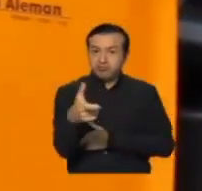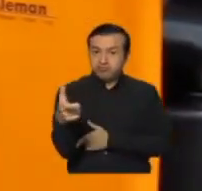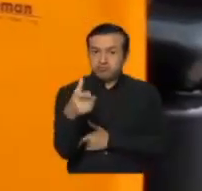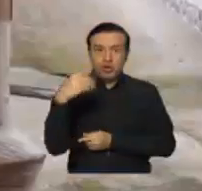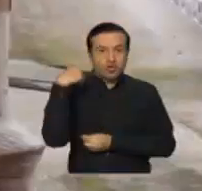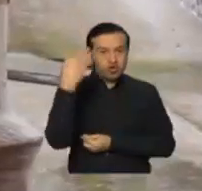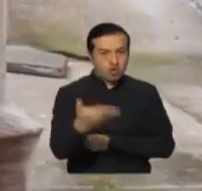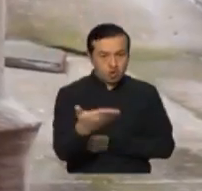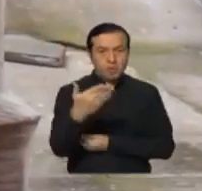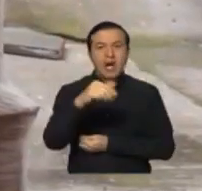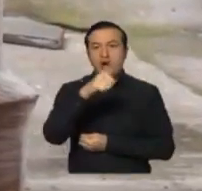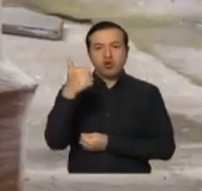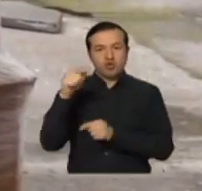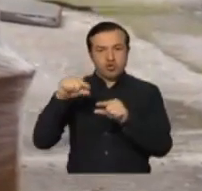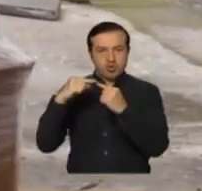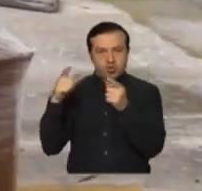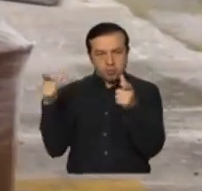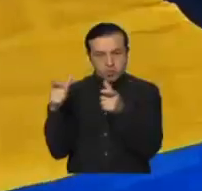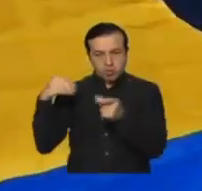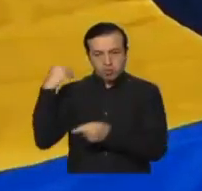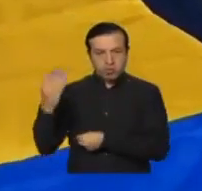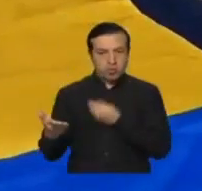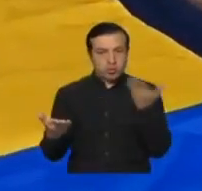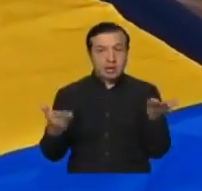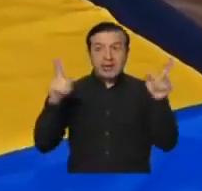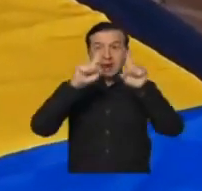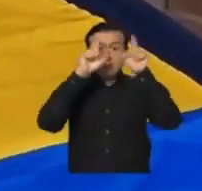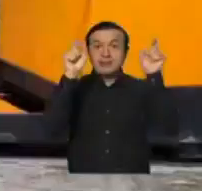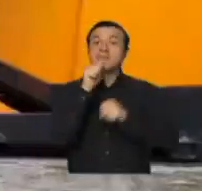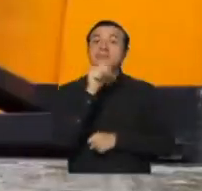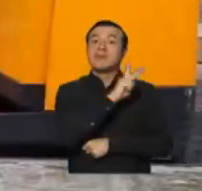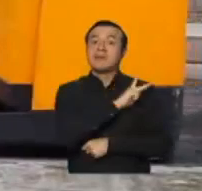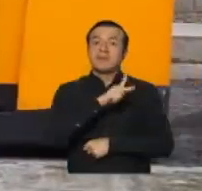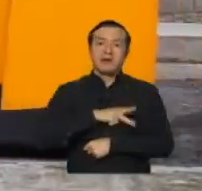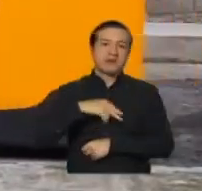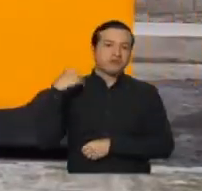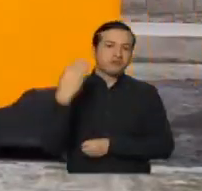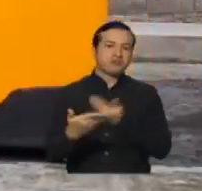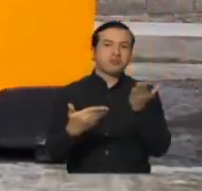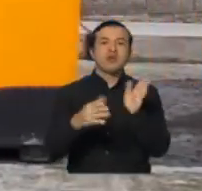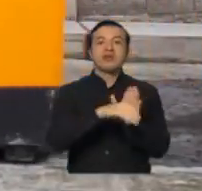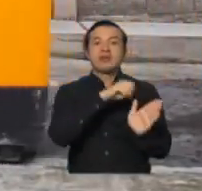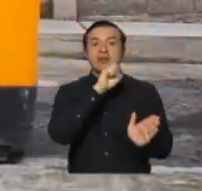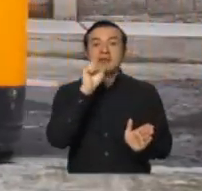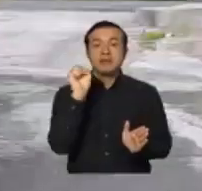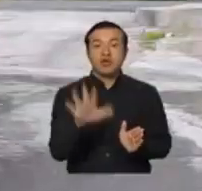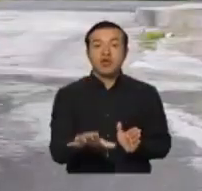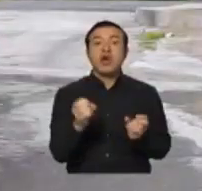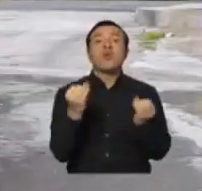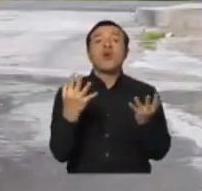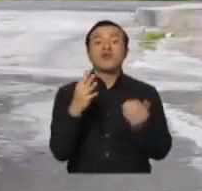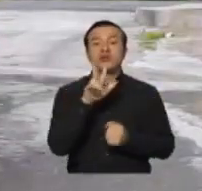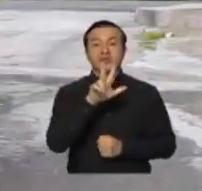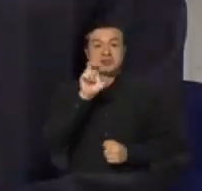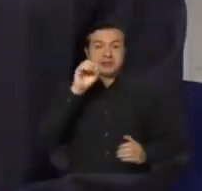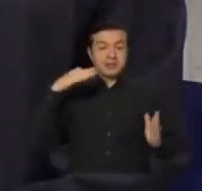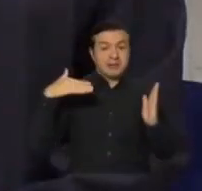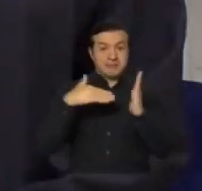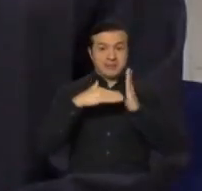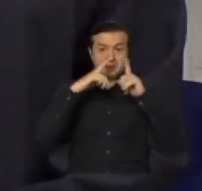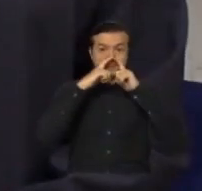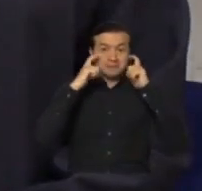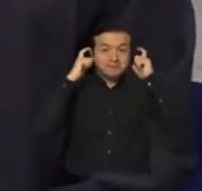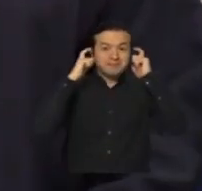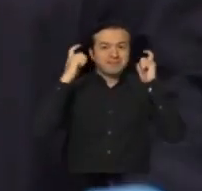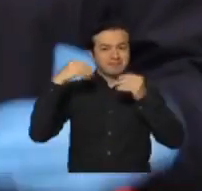Ecuador. Insumos que fueron donados por la empresa privada. Estamos donando 30 mil mascarillas que arribaron al país y a